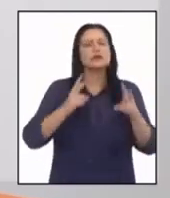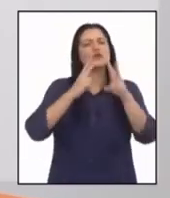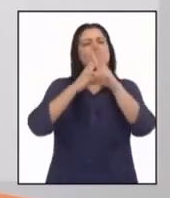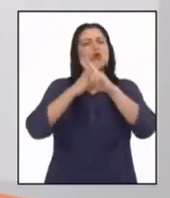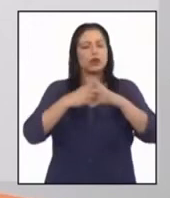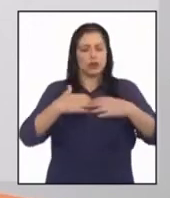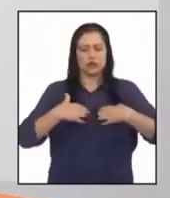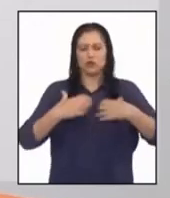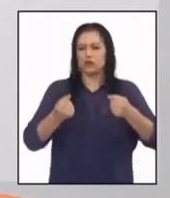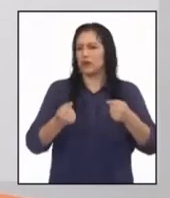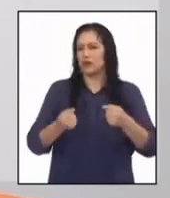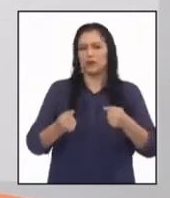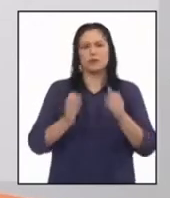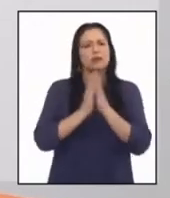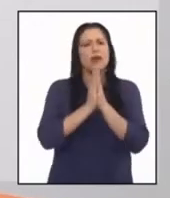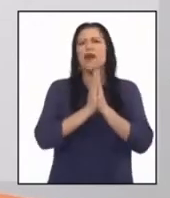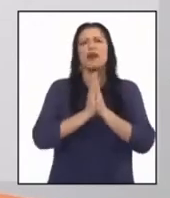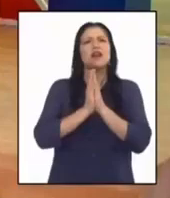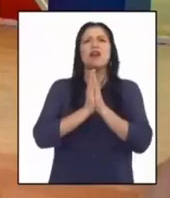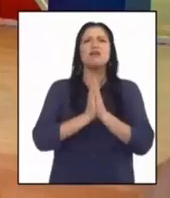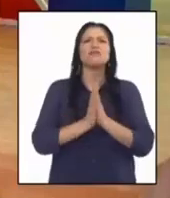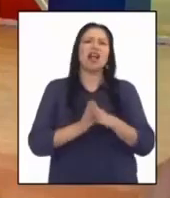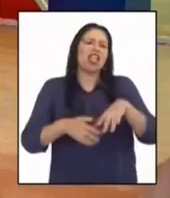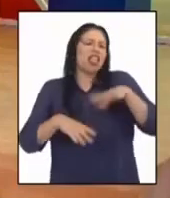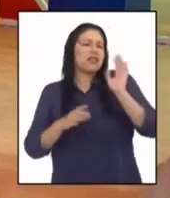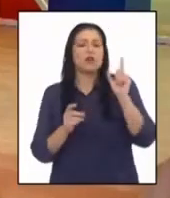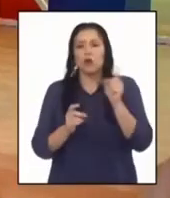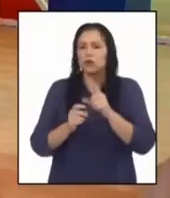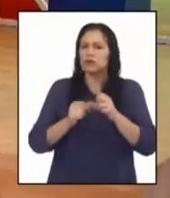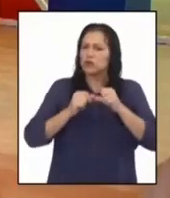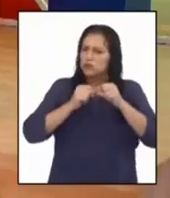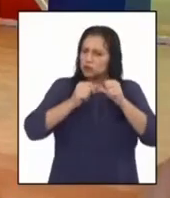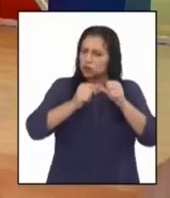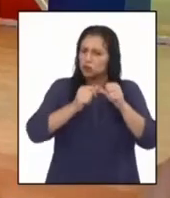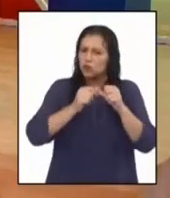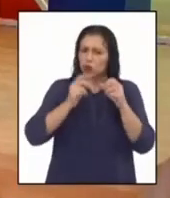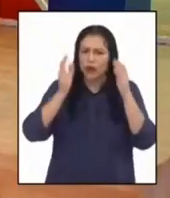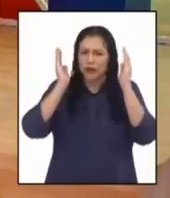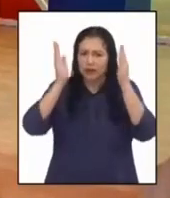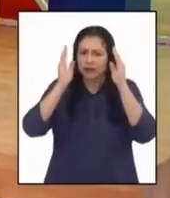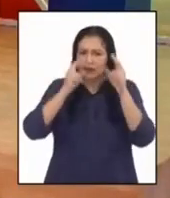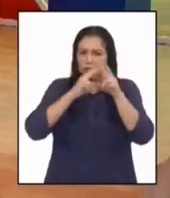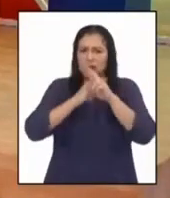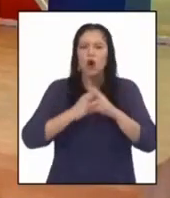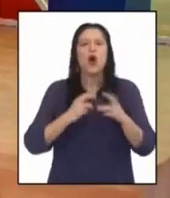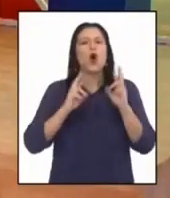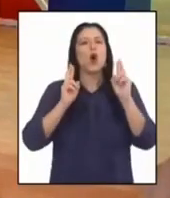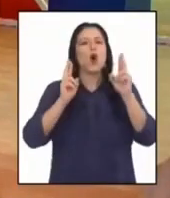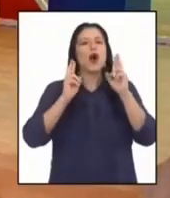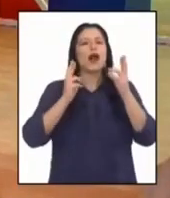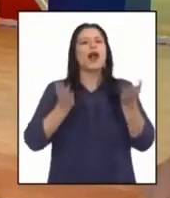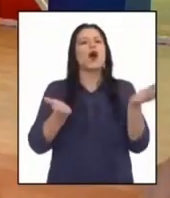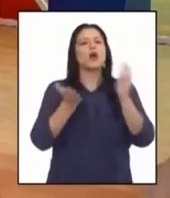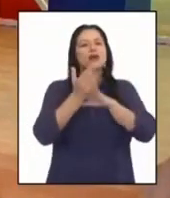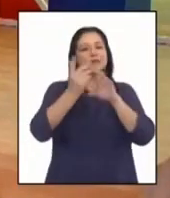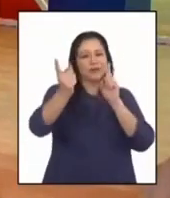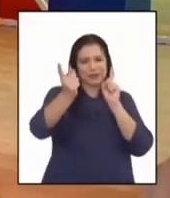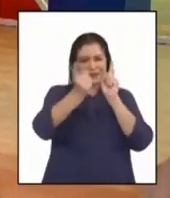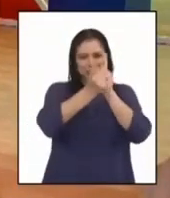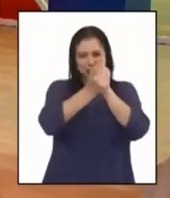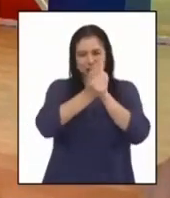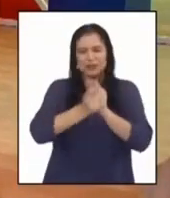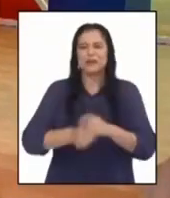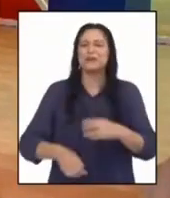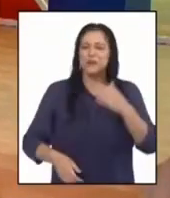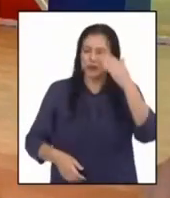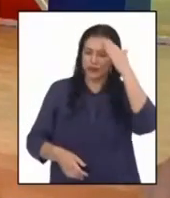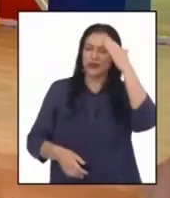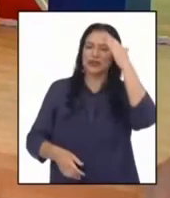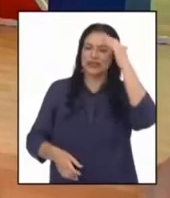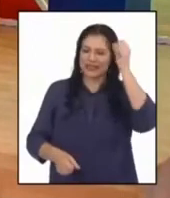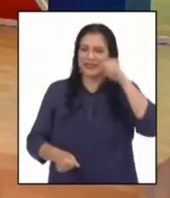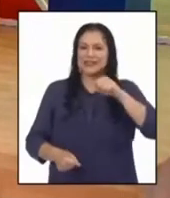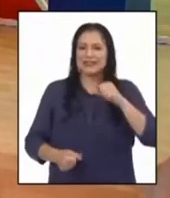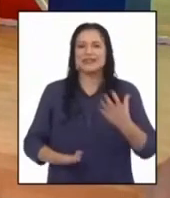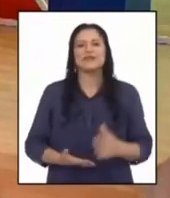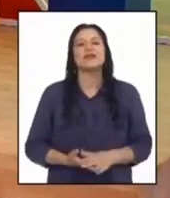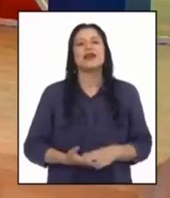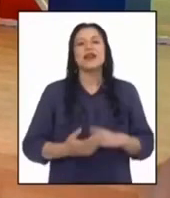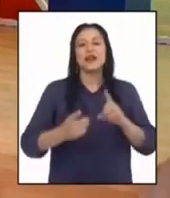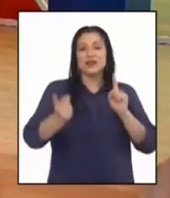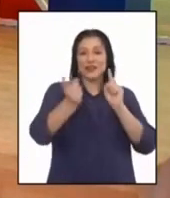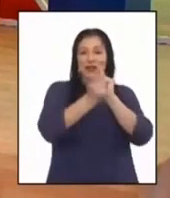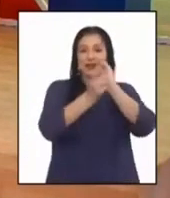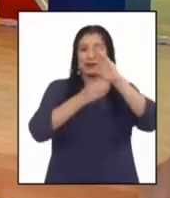su salud. No hay que bajar la guardia. Jamás. Ojalá pueda acompañarnos pronto, profesora. Estoy segura de que así será.